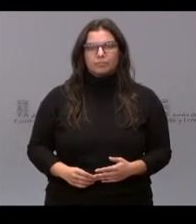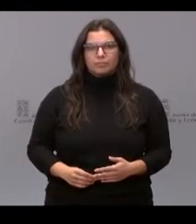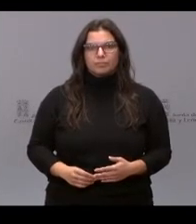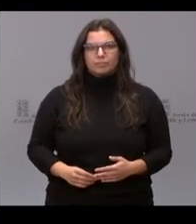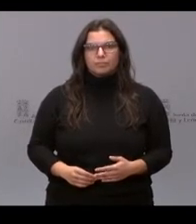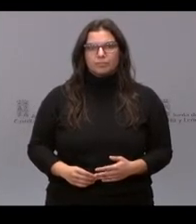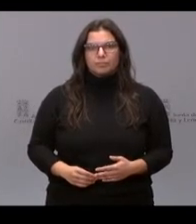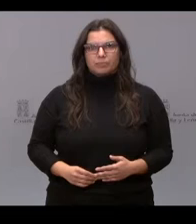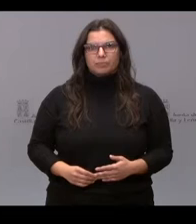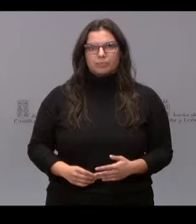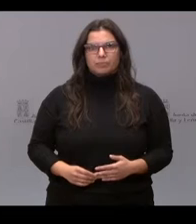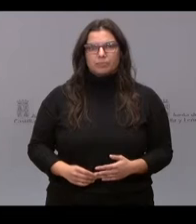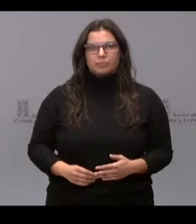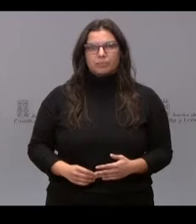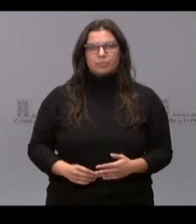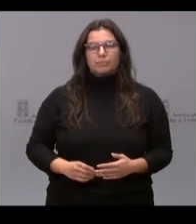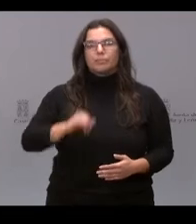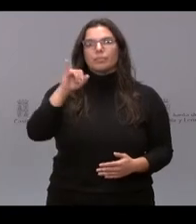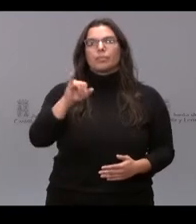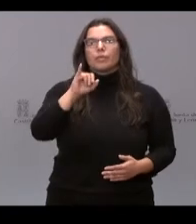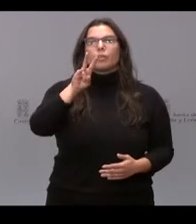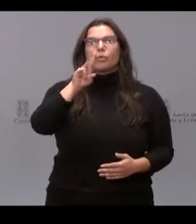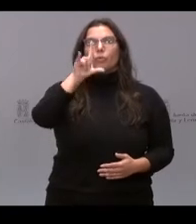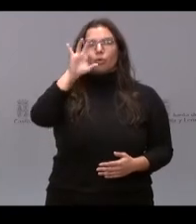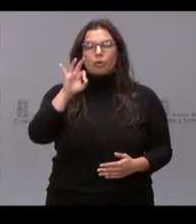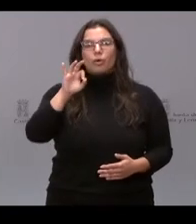Julia Encinas Moreno